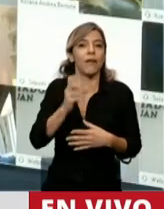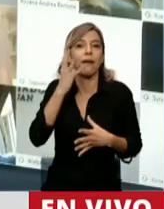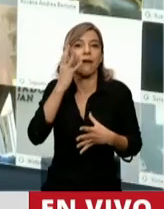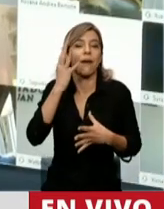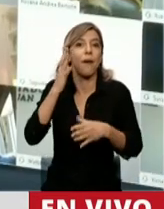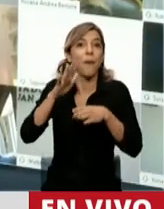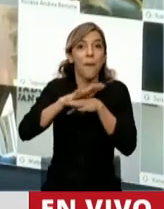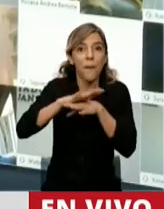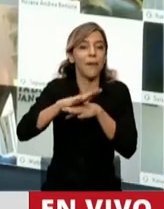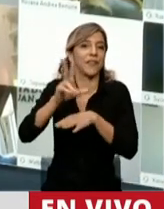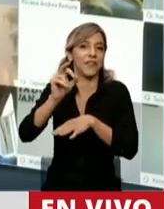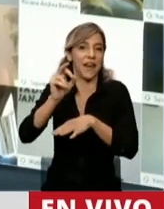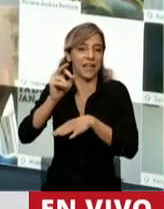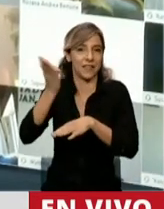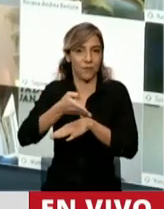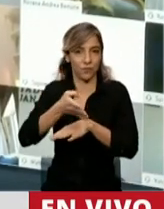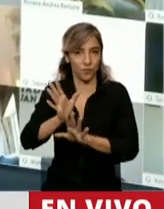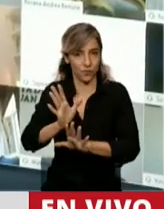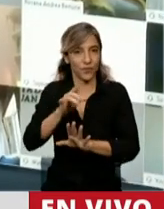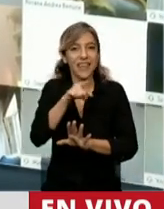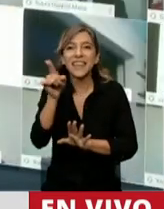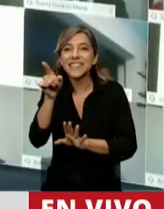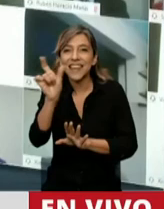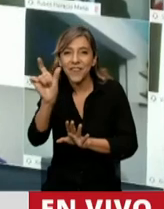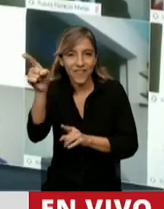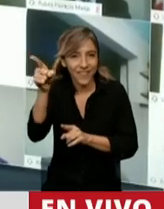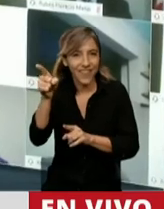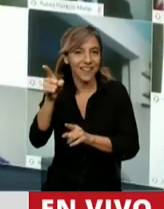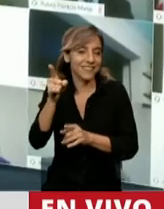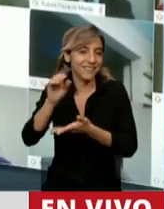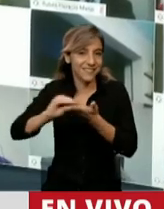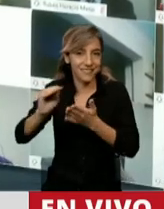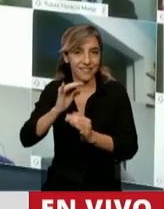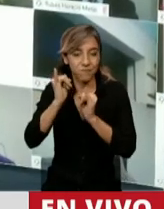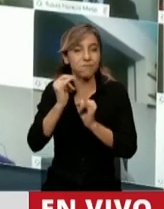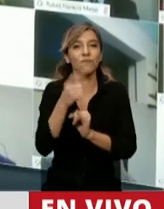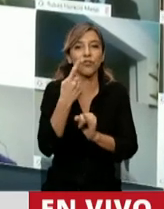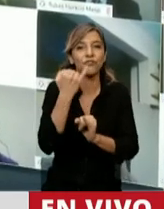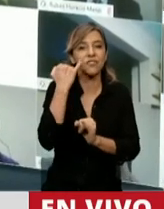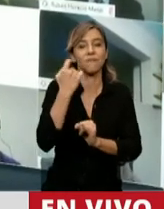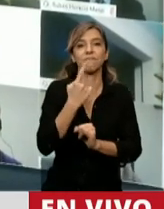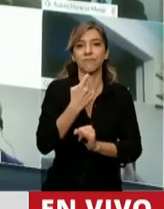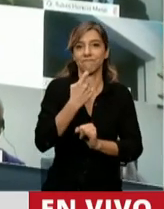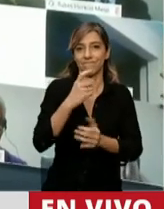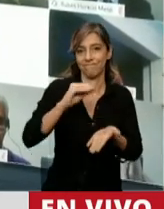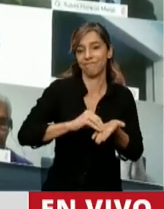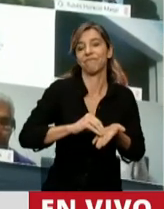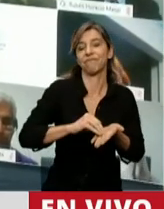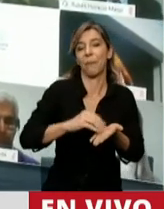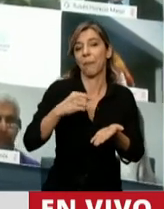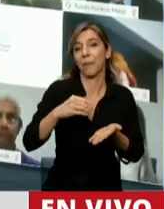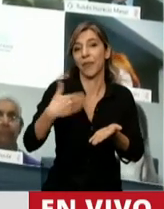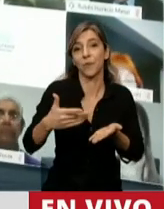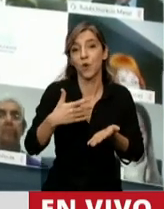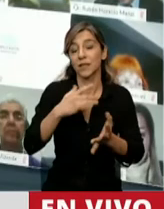esa diferenciación que él señaló, nosotros la habíamos advertido, y efectivamente entre los cambios, pero en el apuro